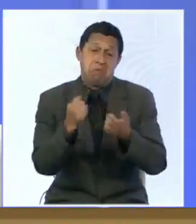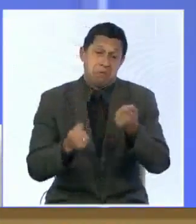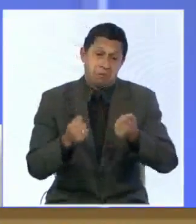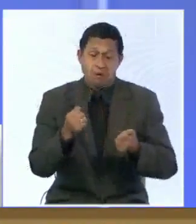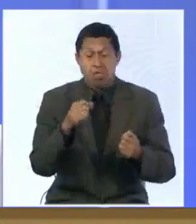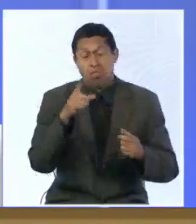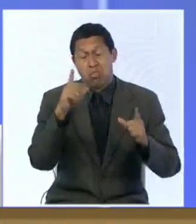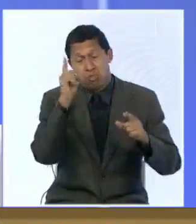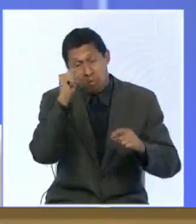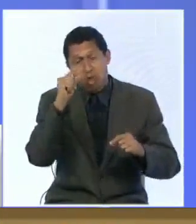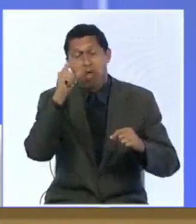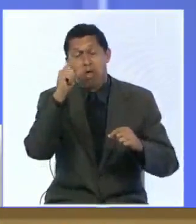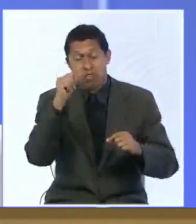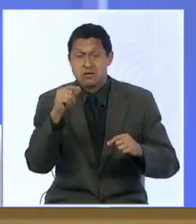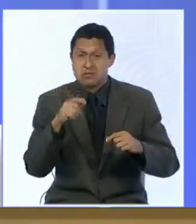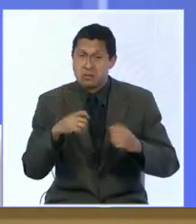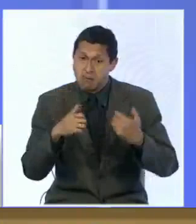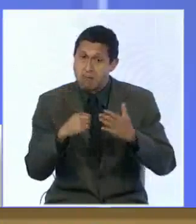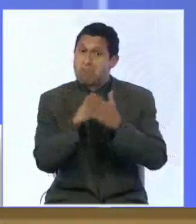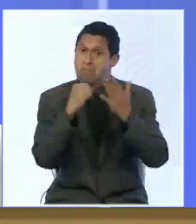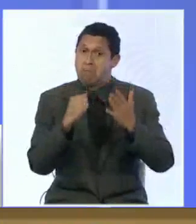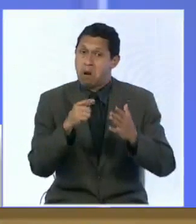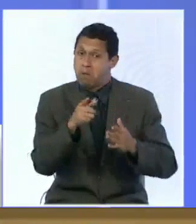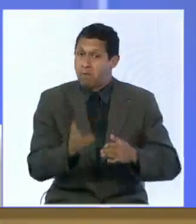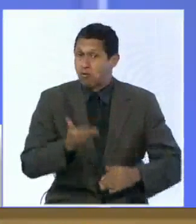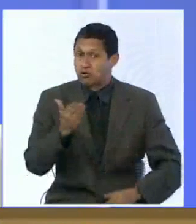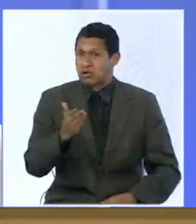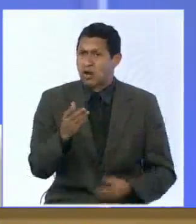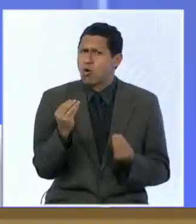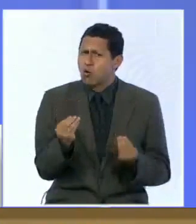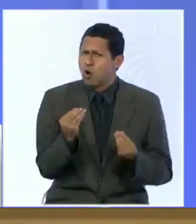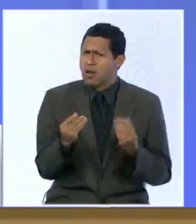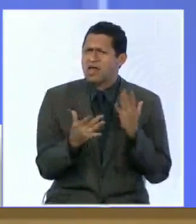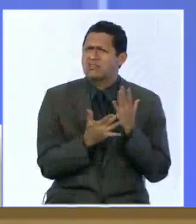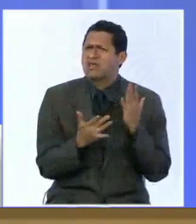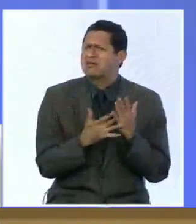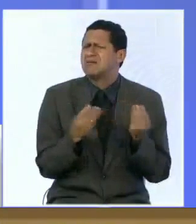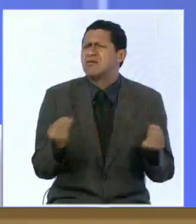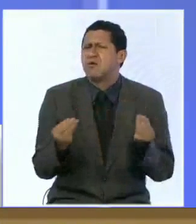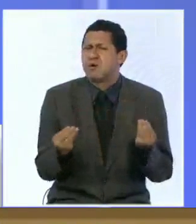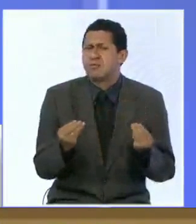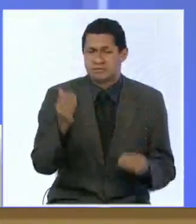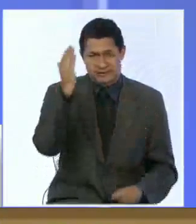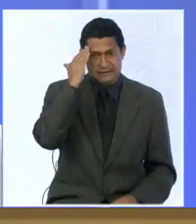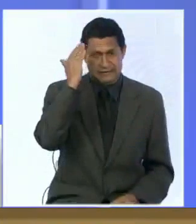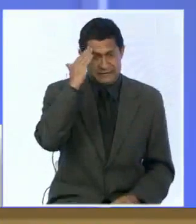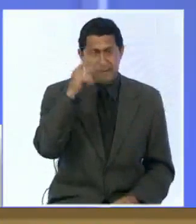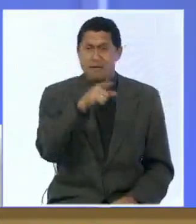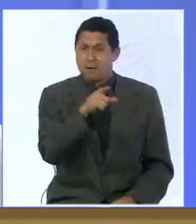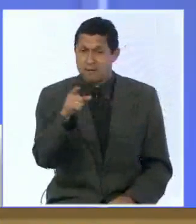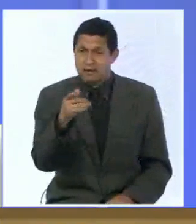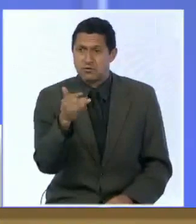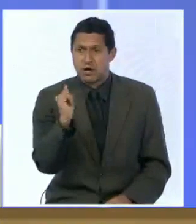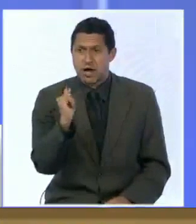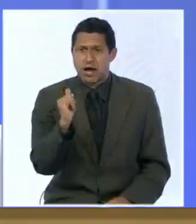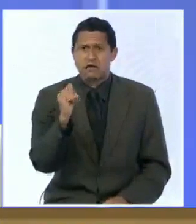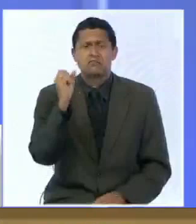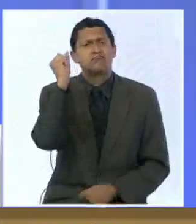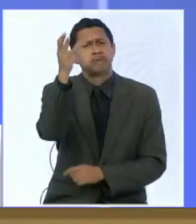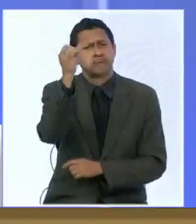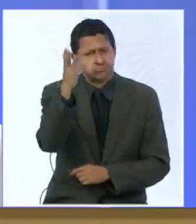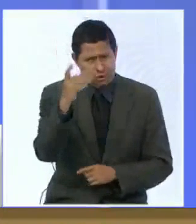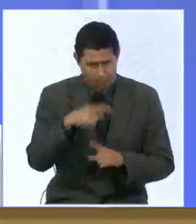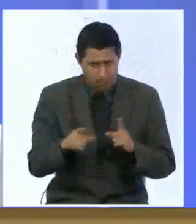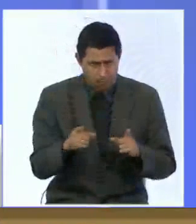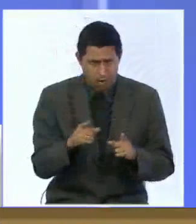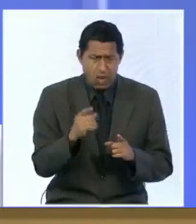sognolienta entonces es bastante importante esto pero ¿cómo es el método de la glándula pineal? sabemos que para esto existen seminarios pero